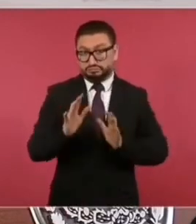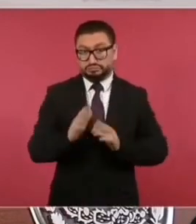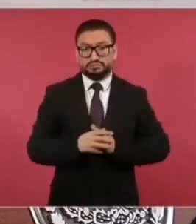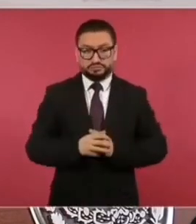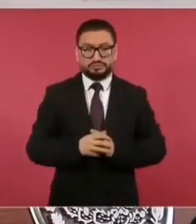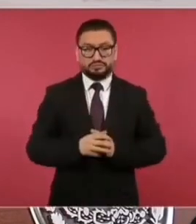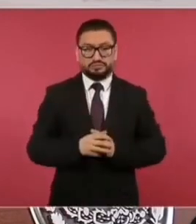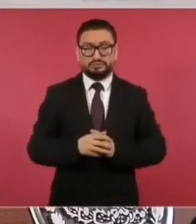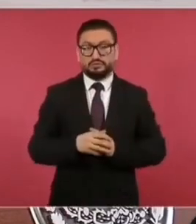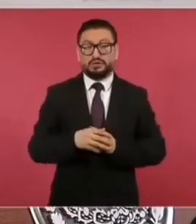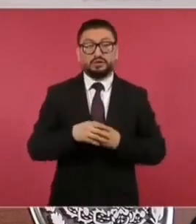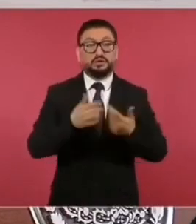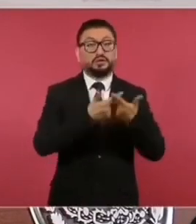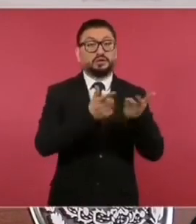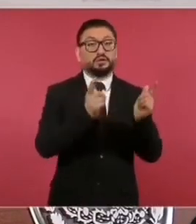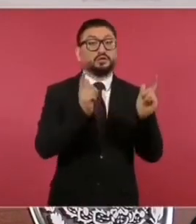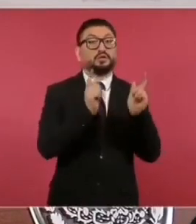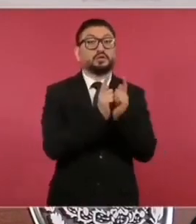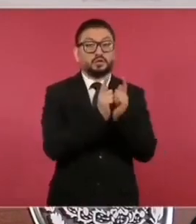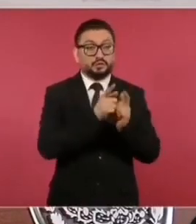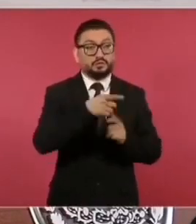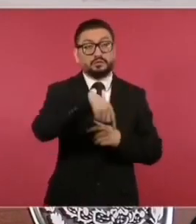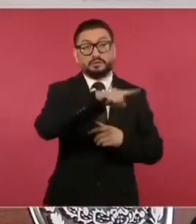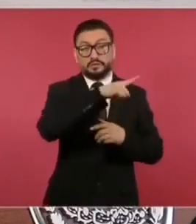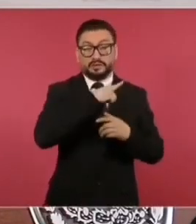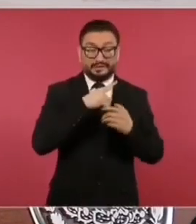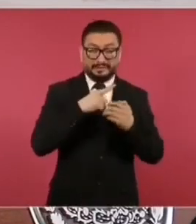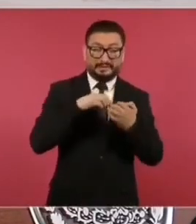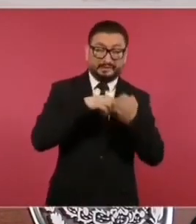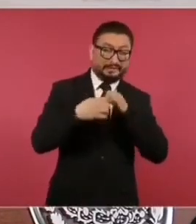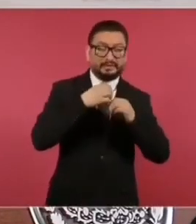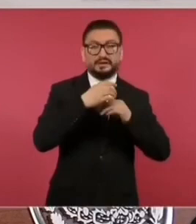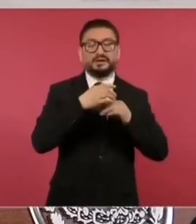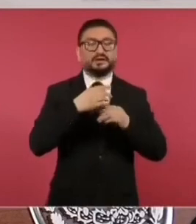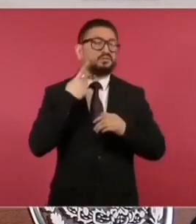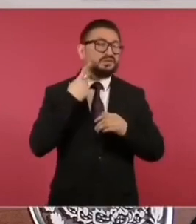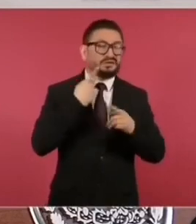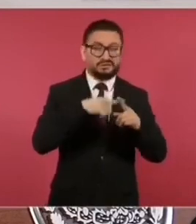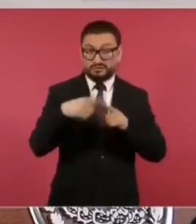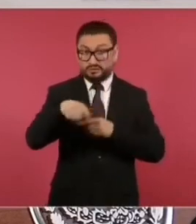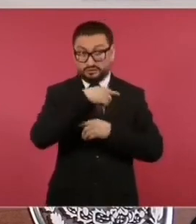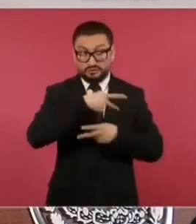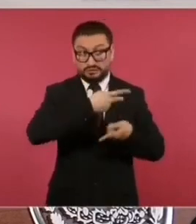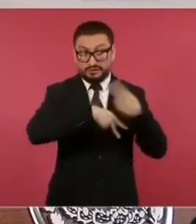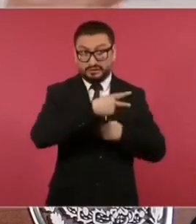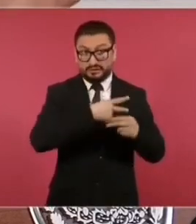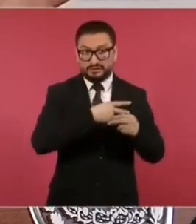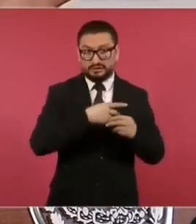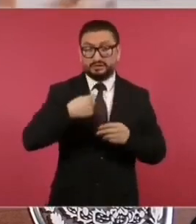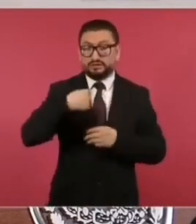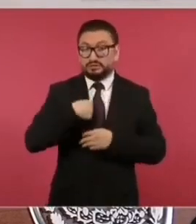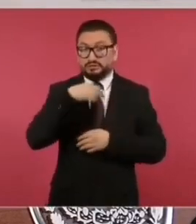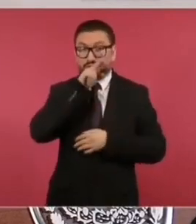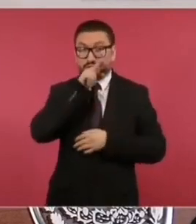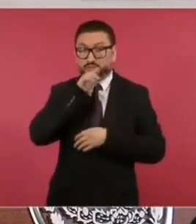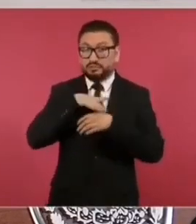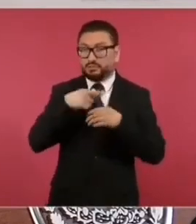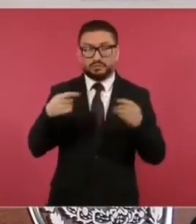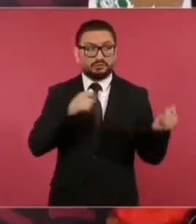el bloque conservador, sus simpatizantes, y me preocupa muchísimo.